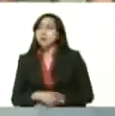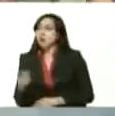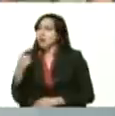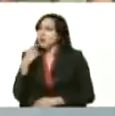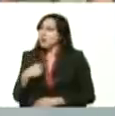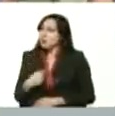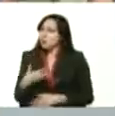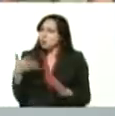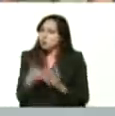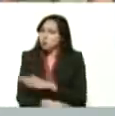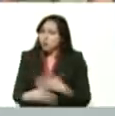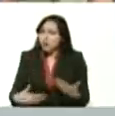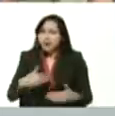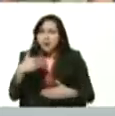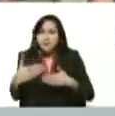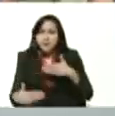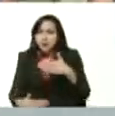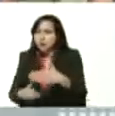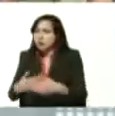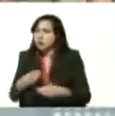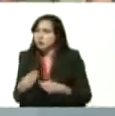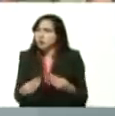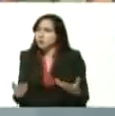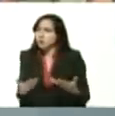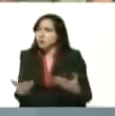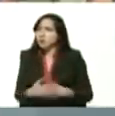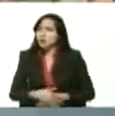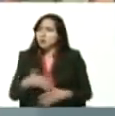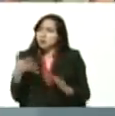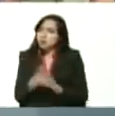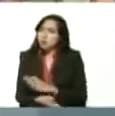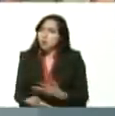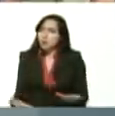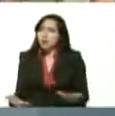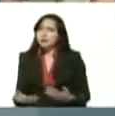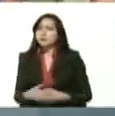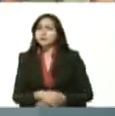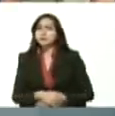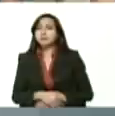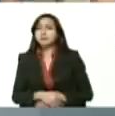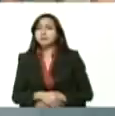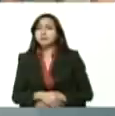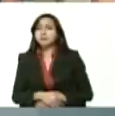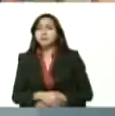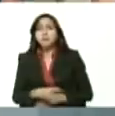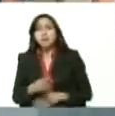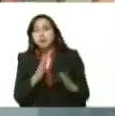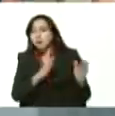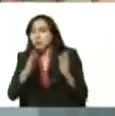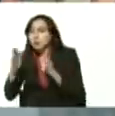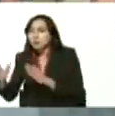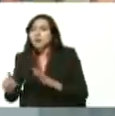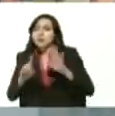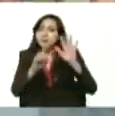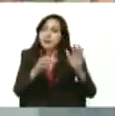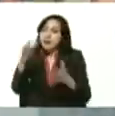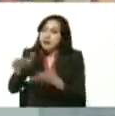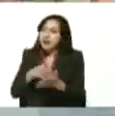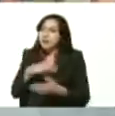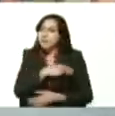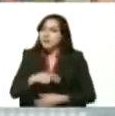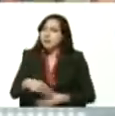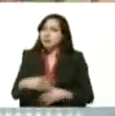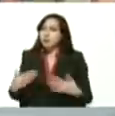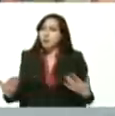en todos estos pasos que estamos dando la vertiente número 6 de la gran misión agro-venezuela?